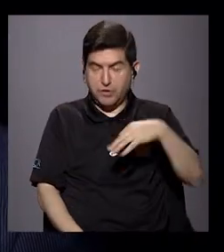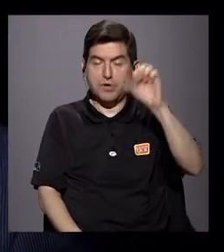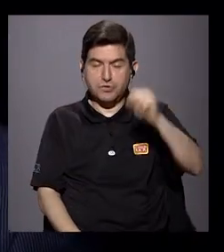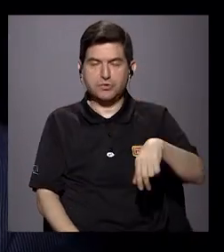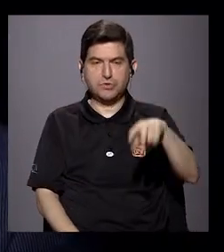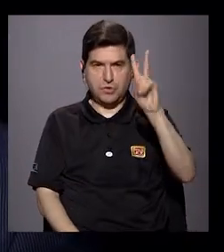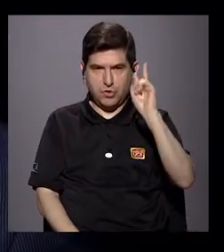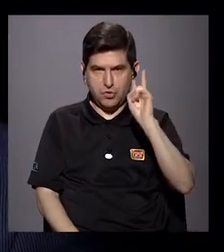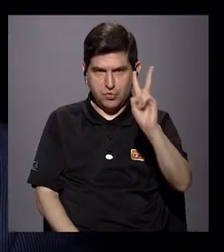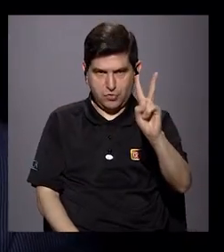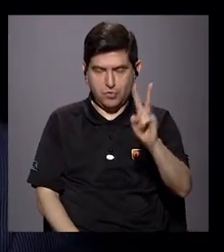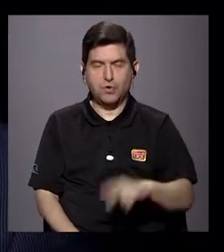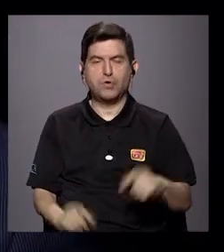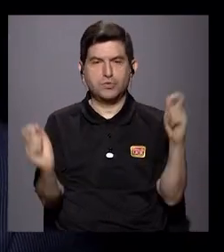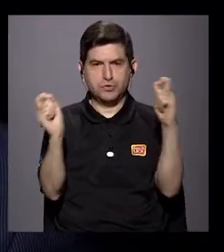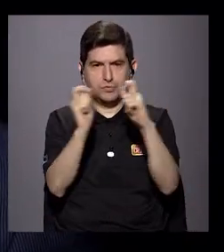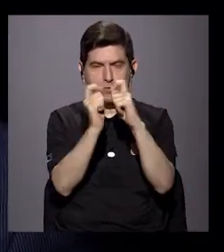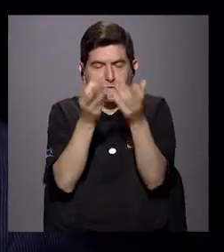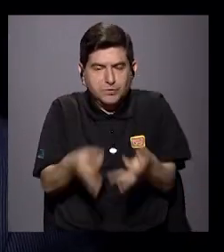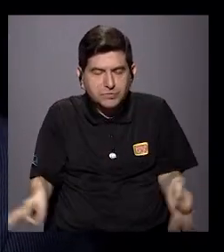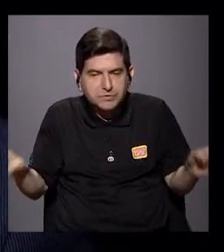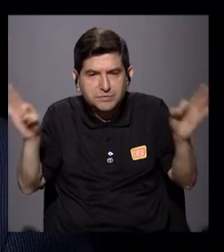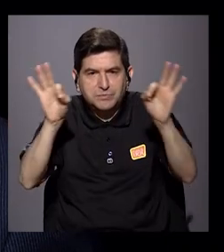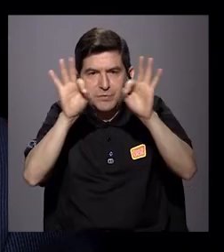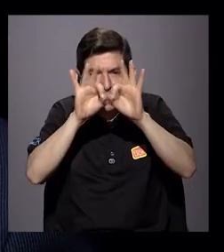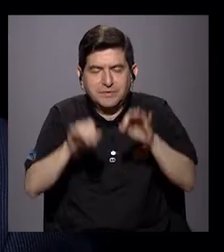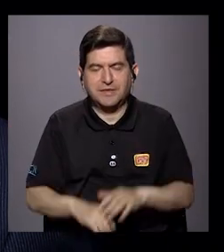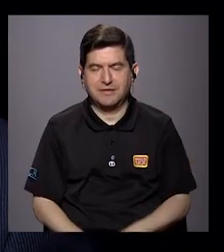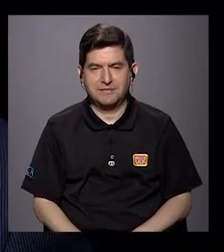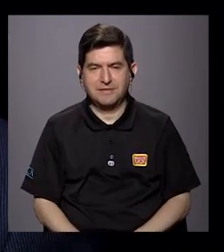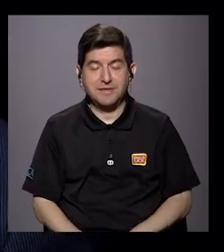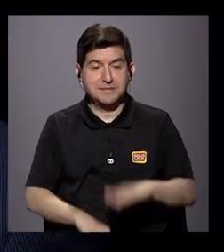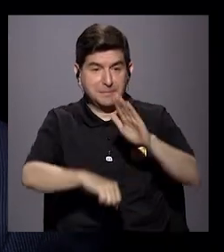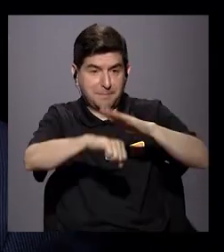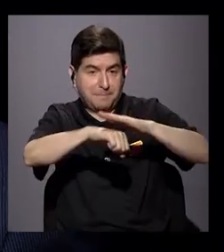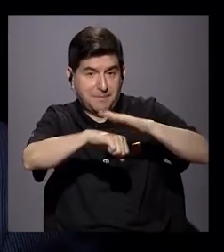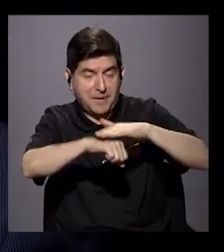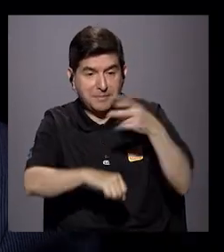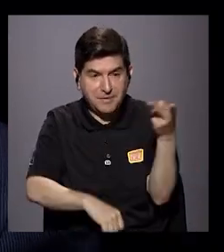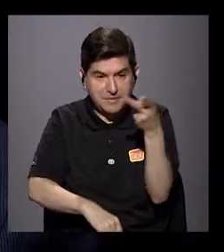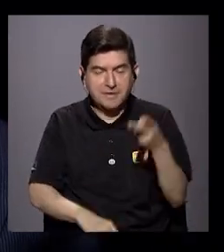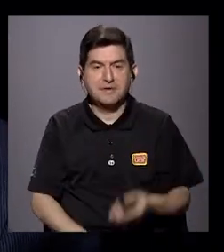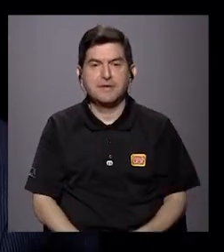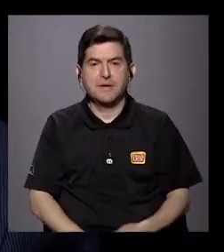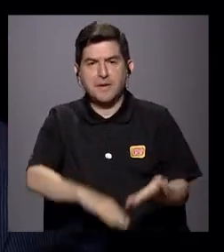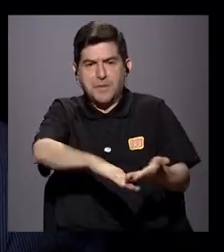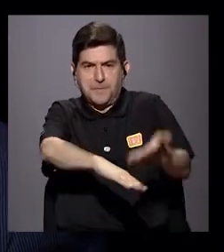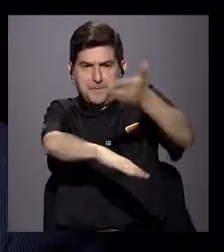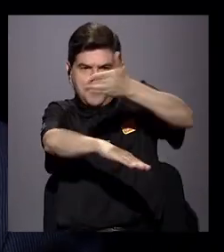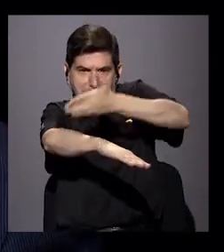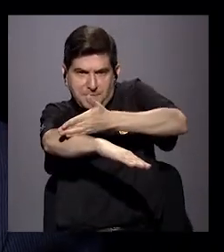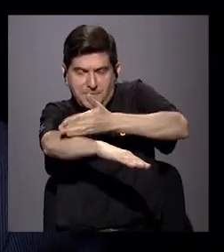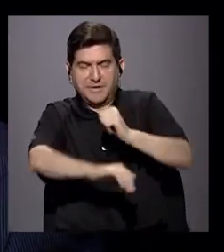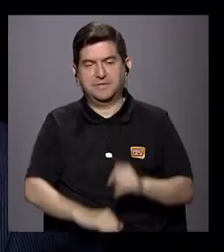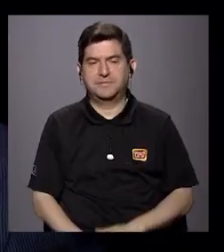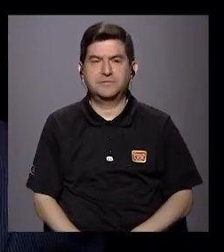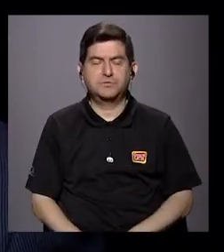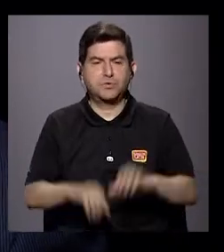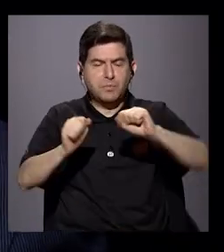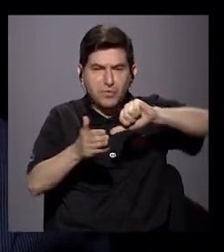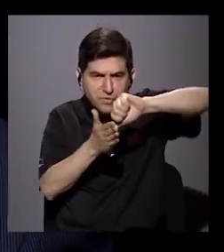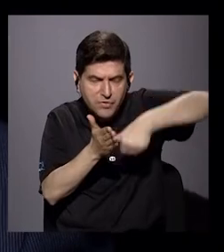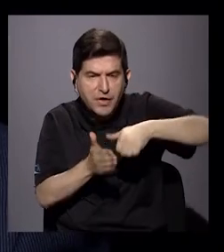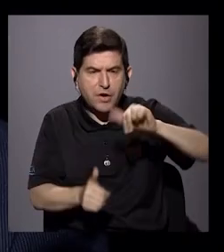estos eran los dos puntos de quiebre que logran además dar un paso adelante para